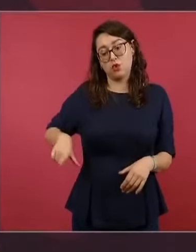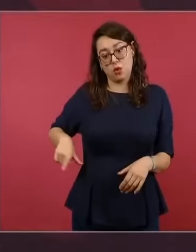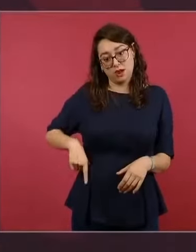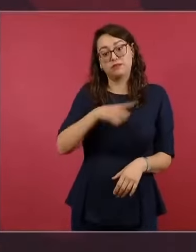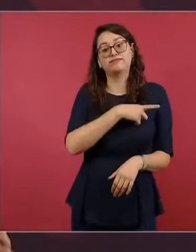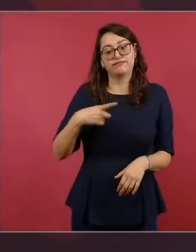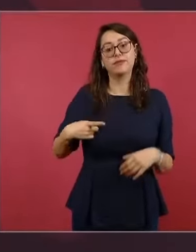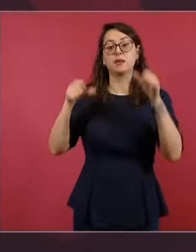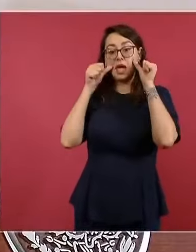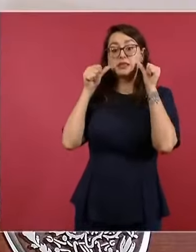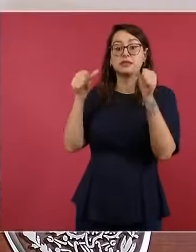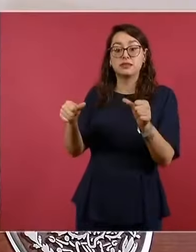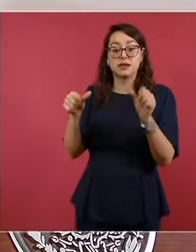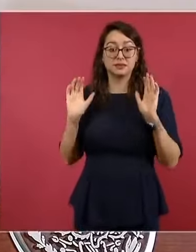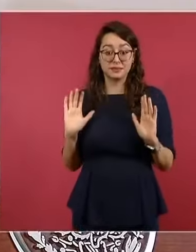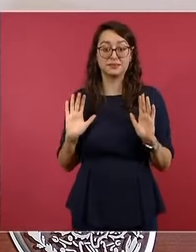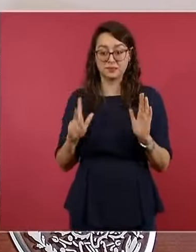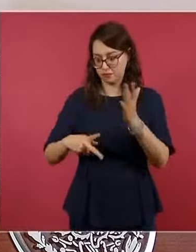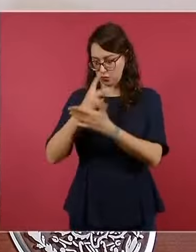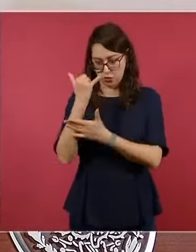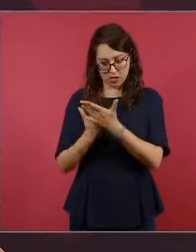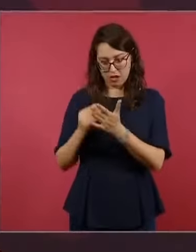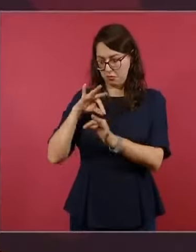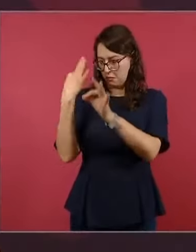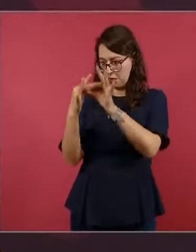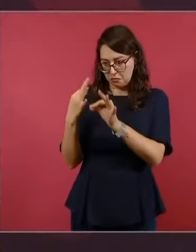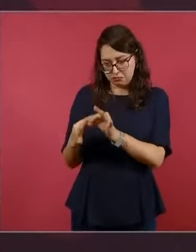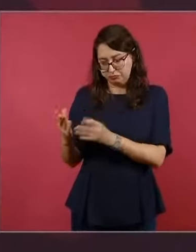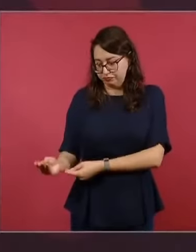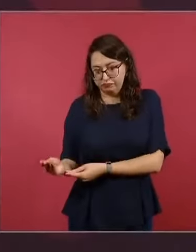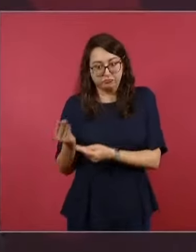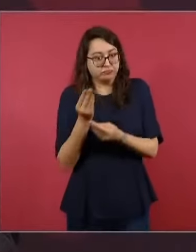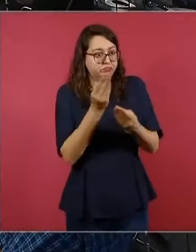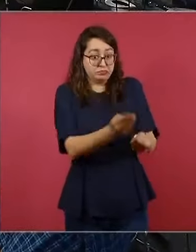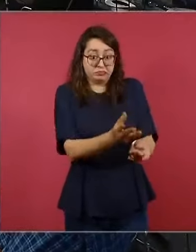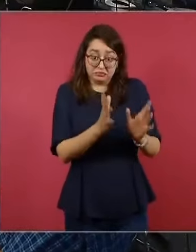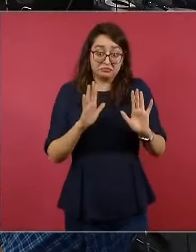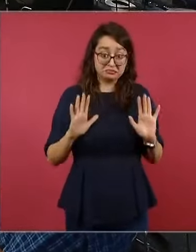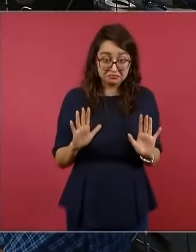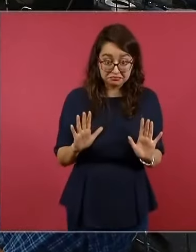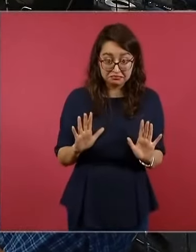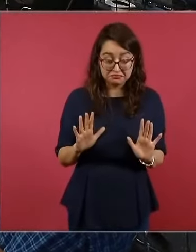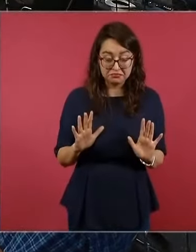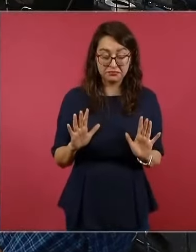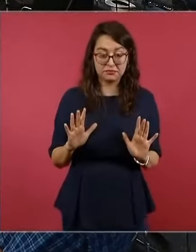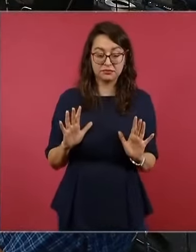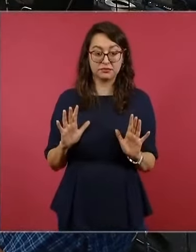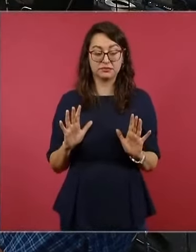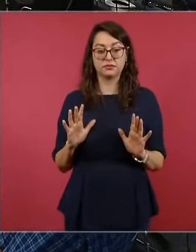ya están los proyectos, ya se sabe